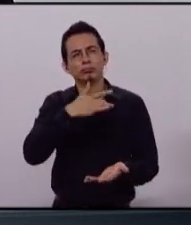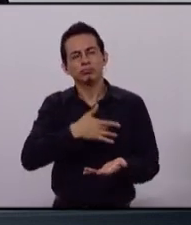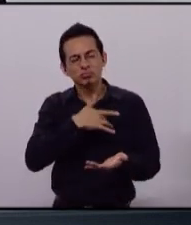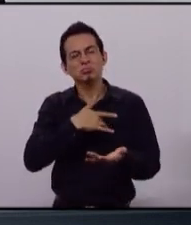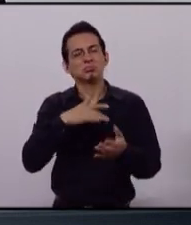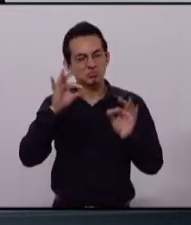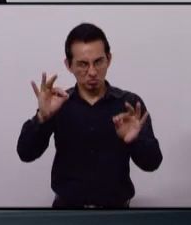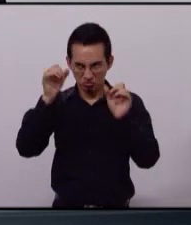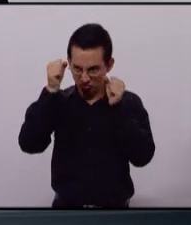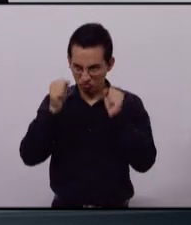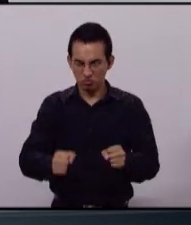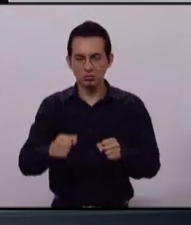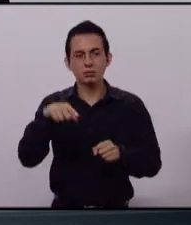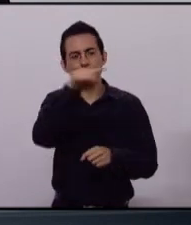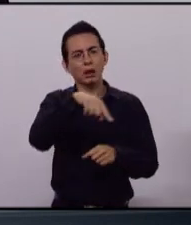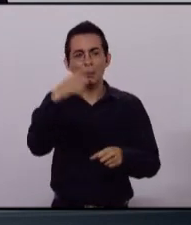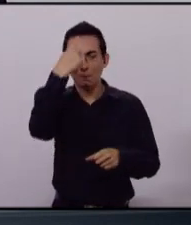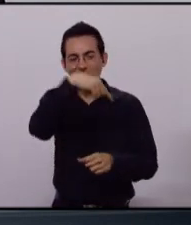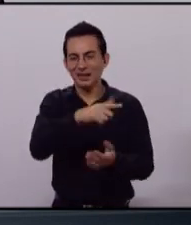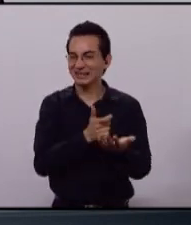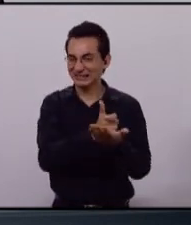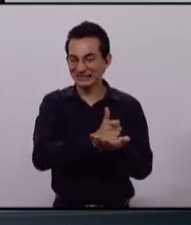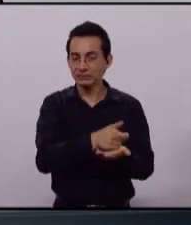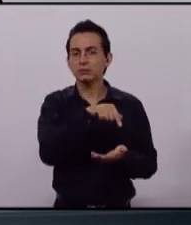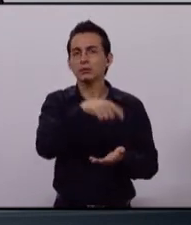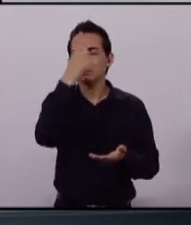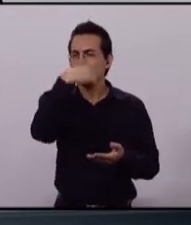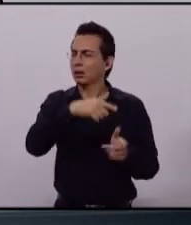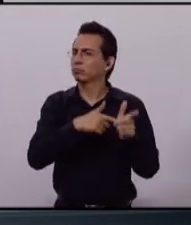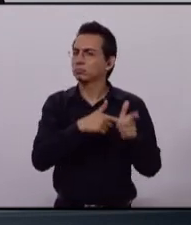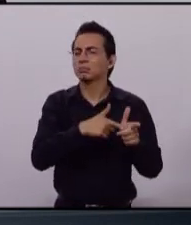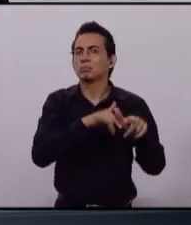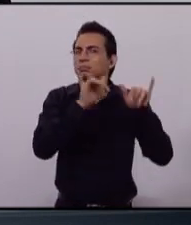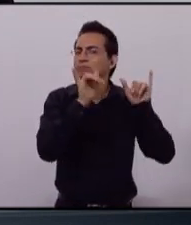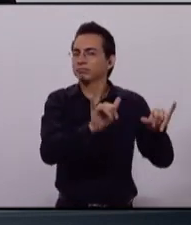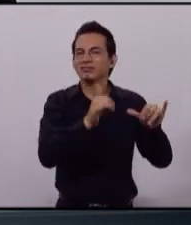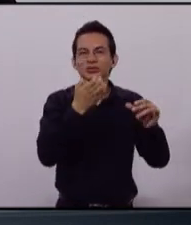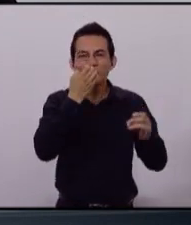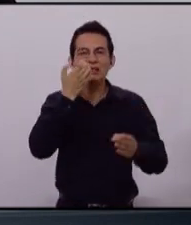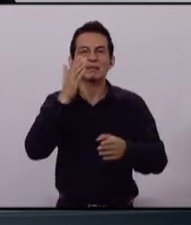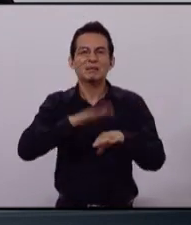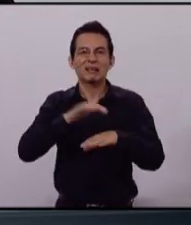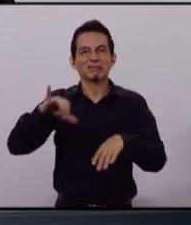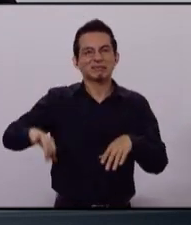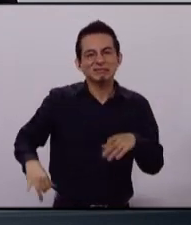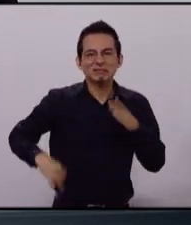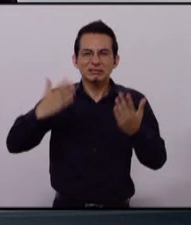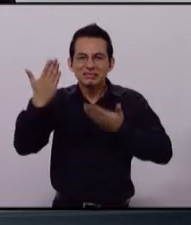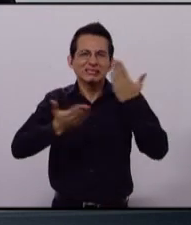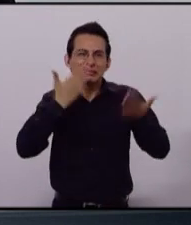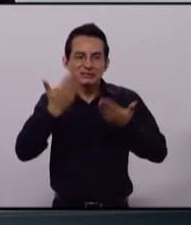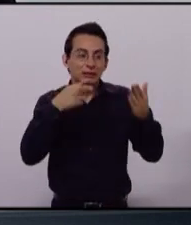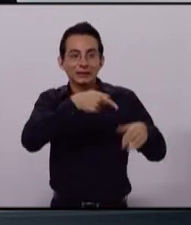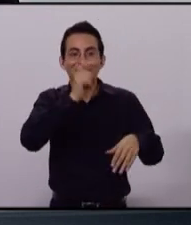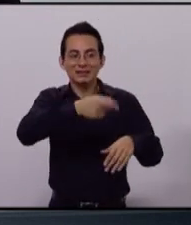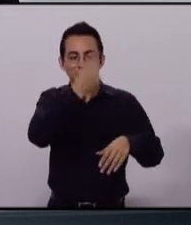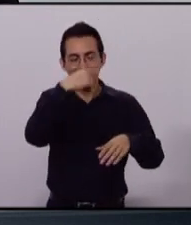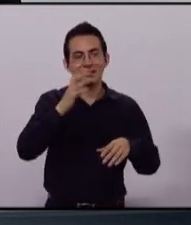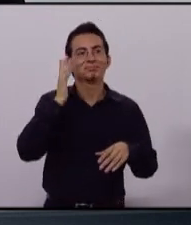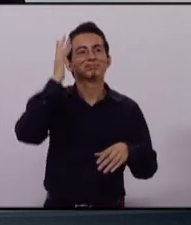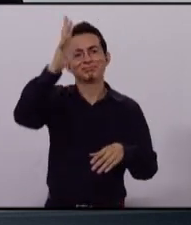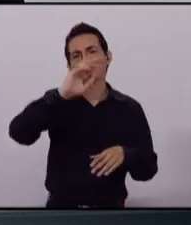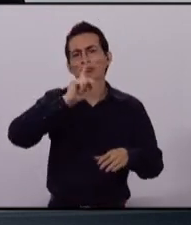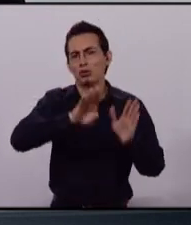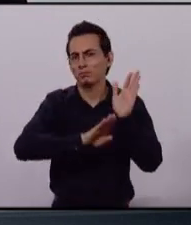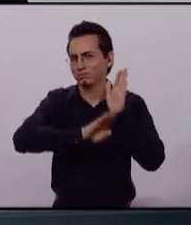que permanezcan en las aulas, en las escuelas, no en las calles. Así vamos a cimentar las bases para su desarrollo.